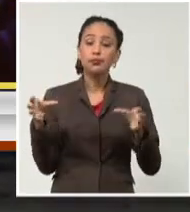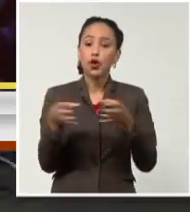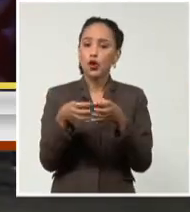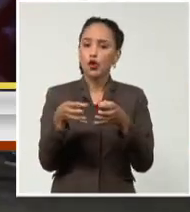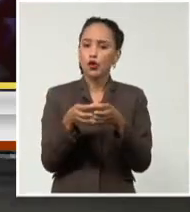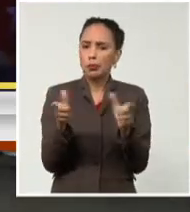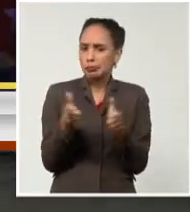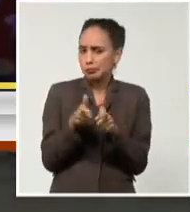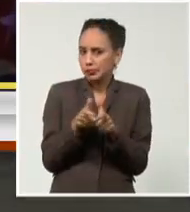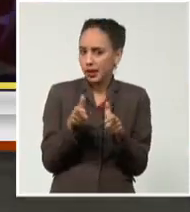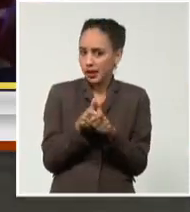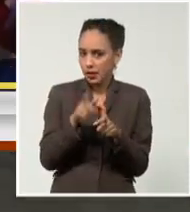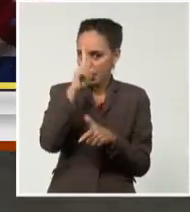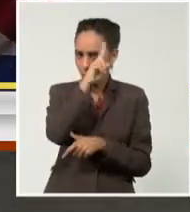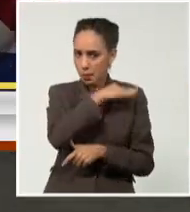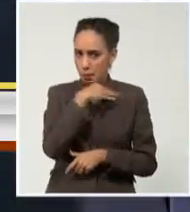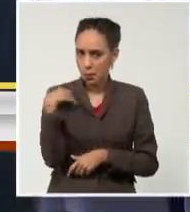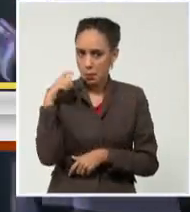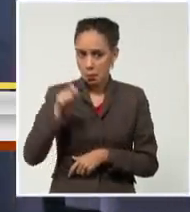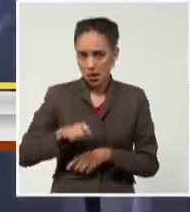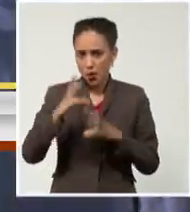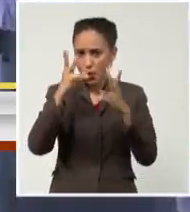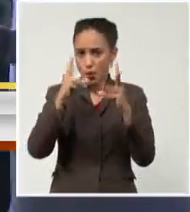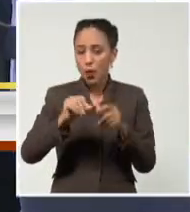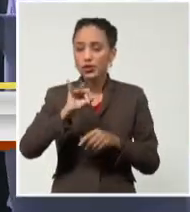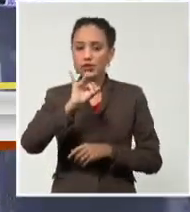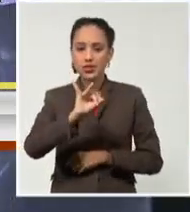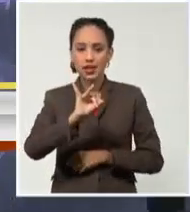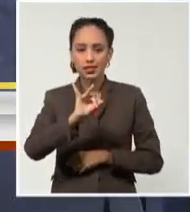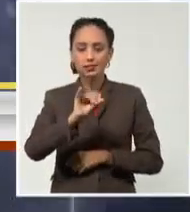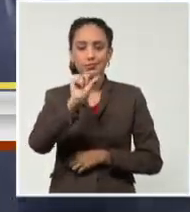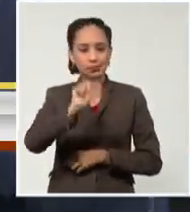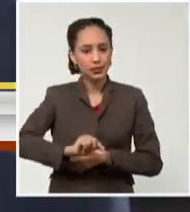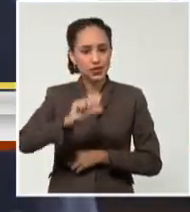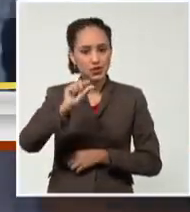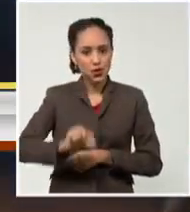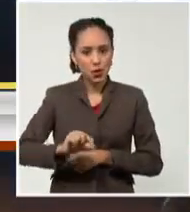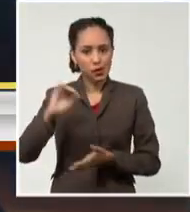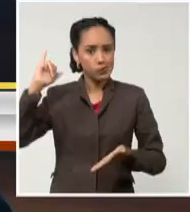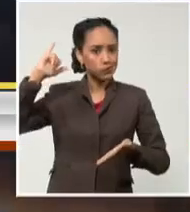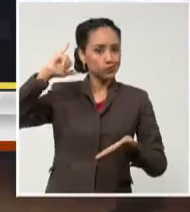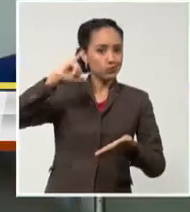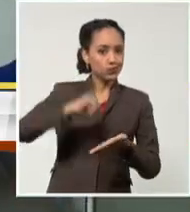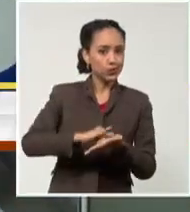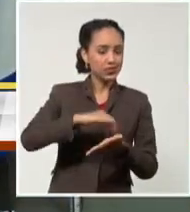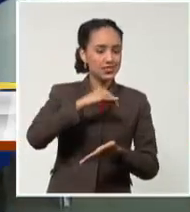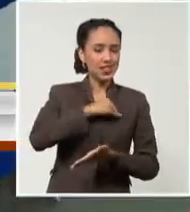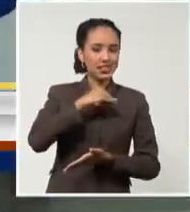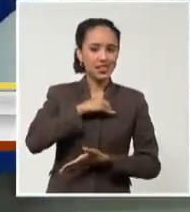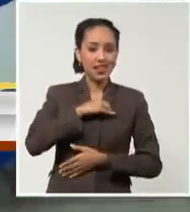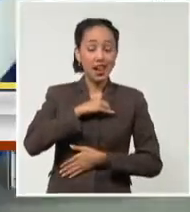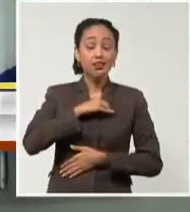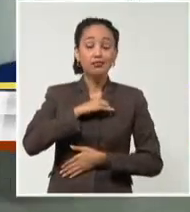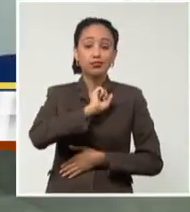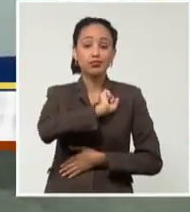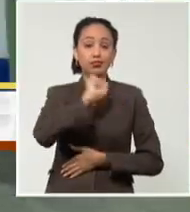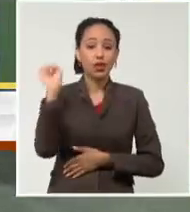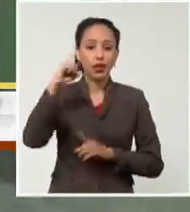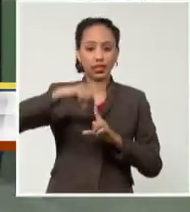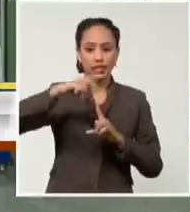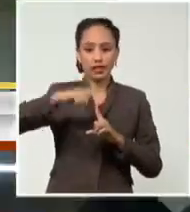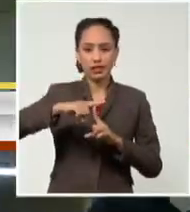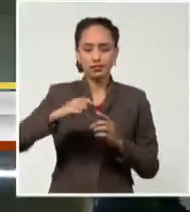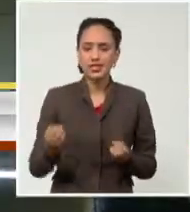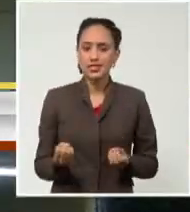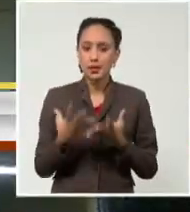Henry Riff, compuesta por siete médicos, descendía de la aeronave con el orgullo del deber cumplido. Salvaron en cinco meses